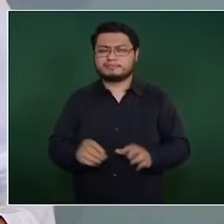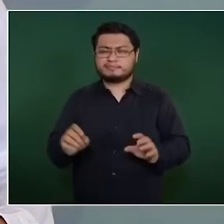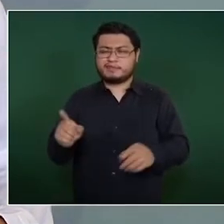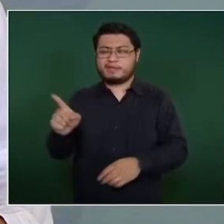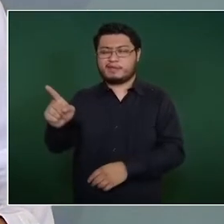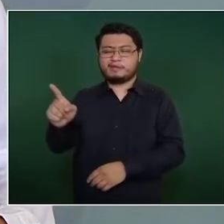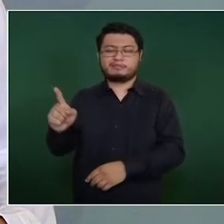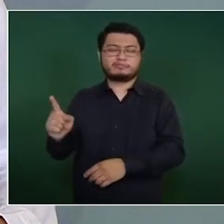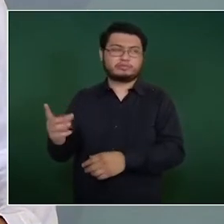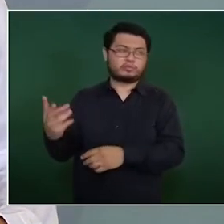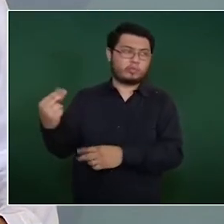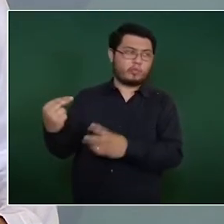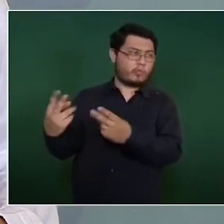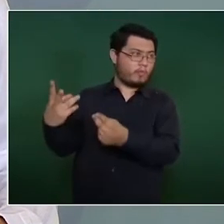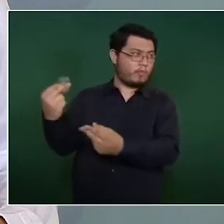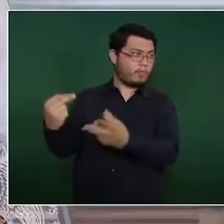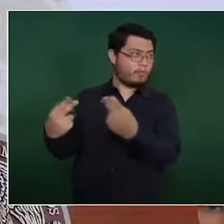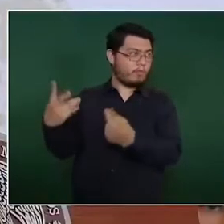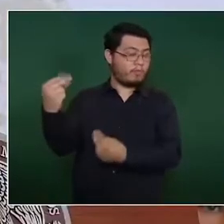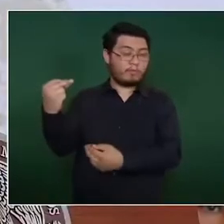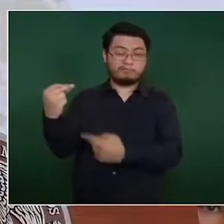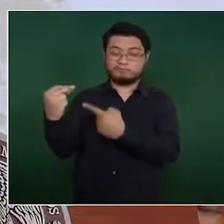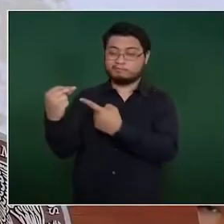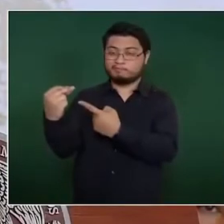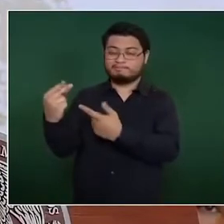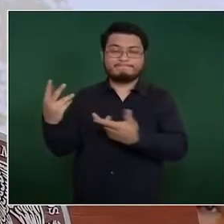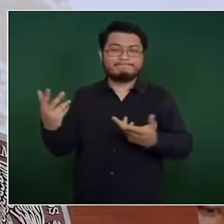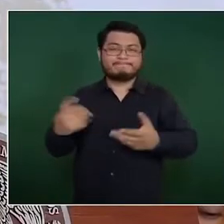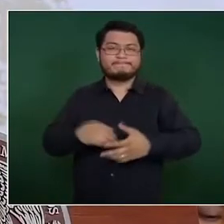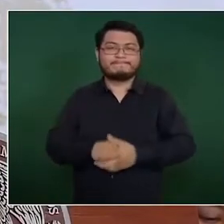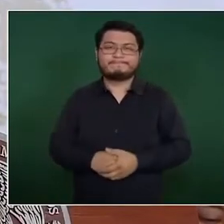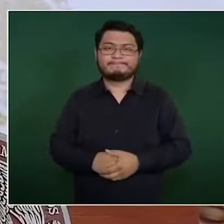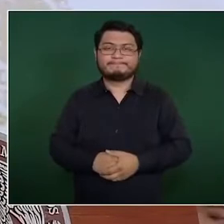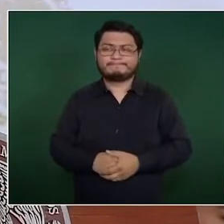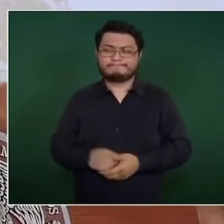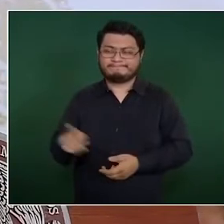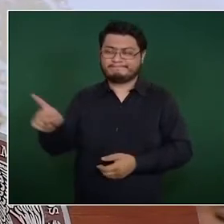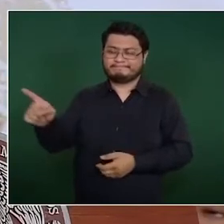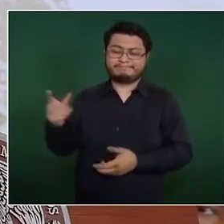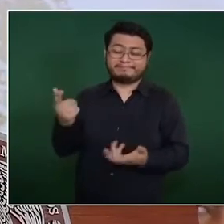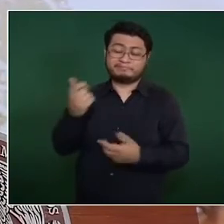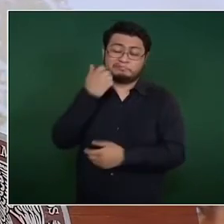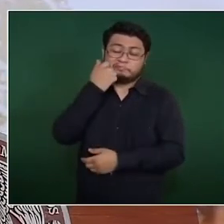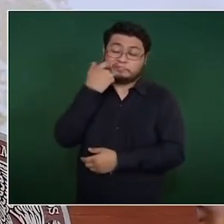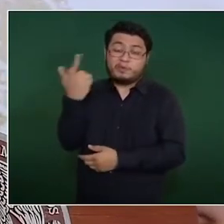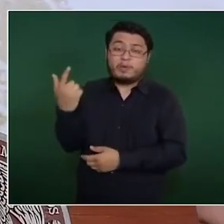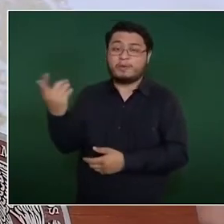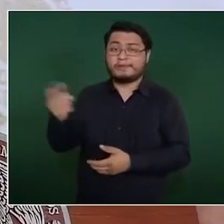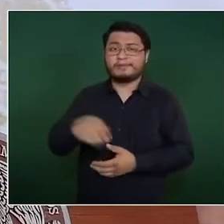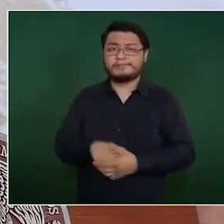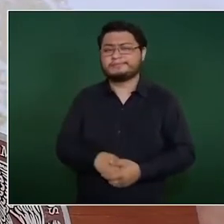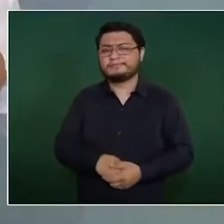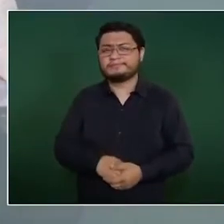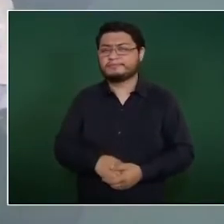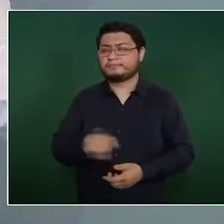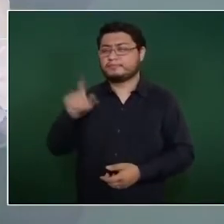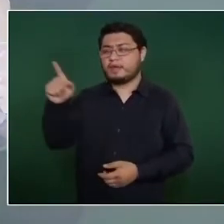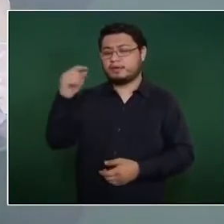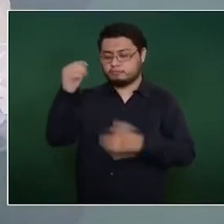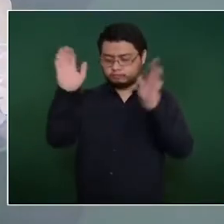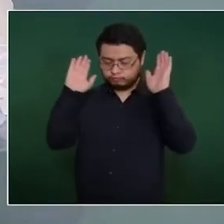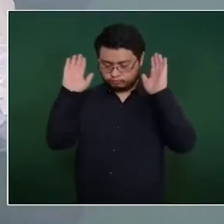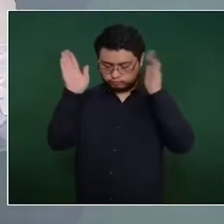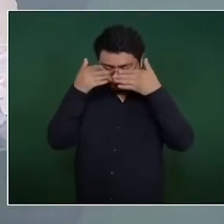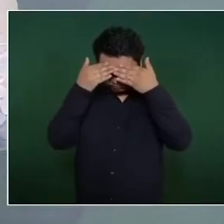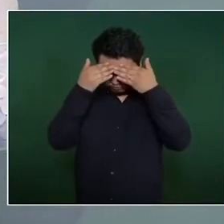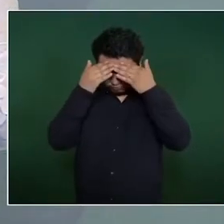los del bloque conservador.